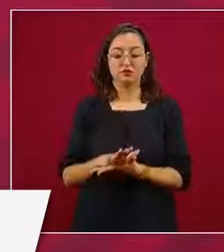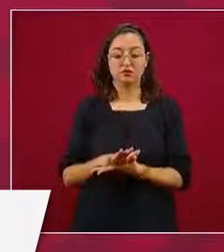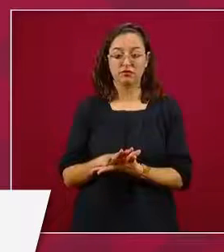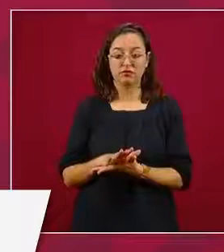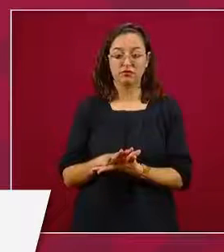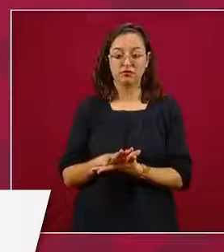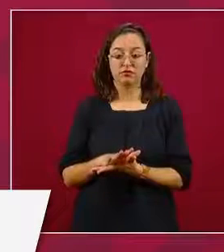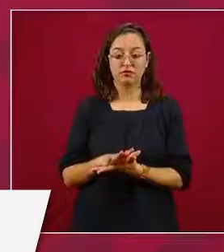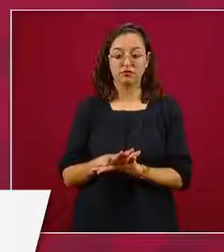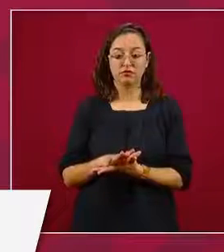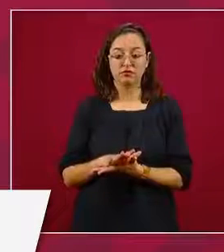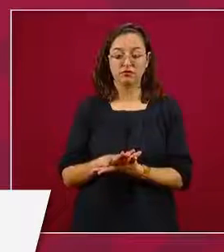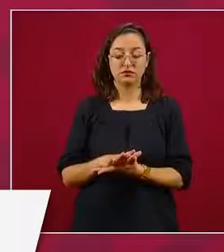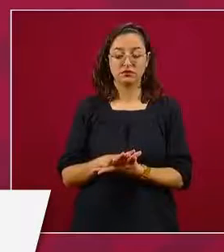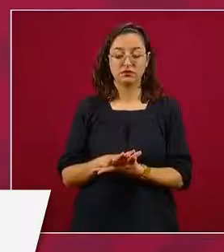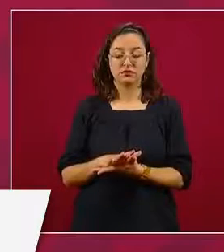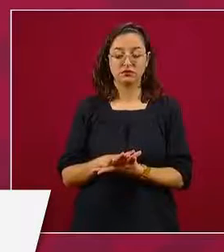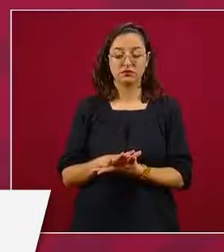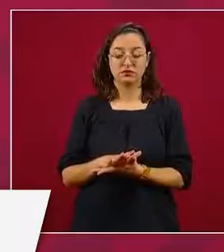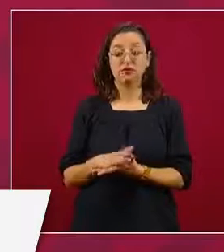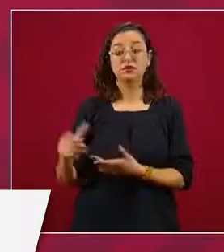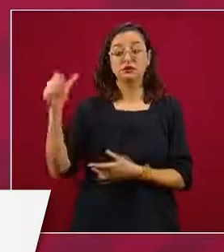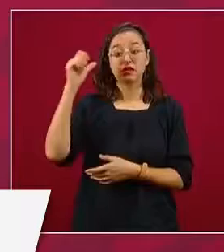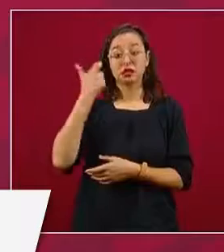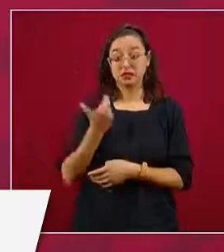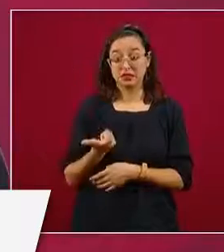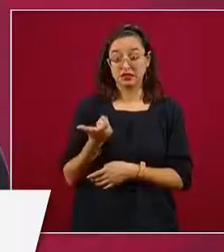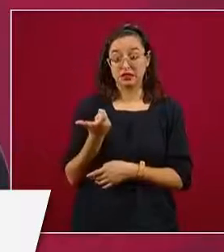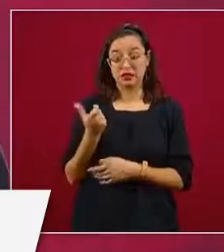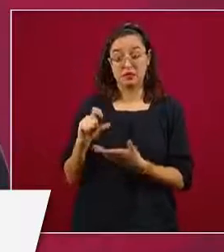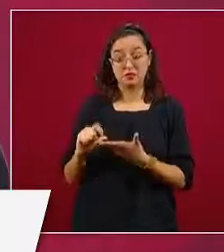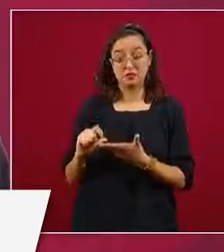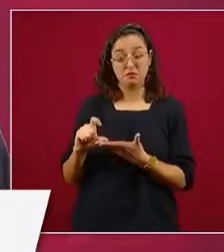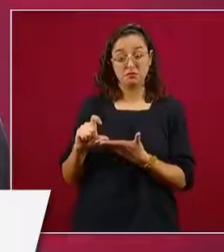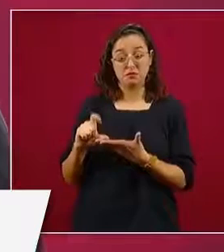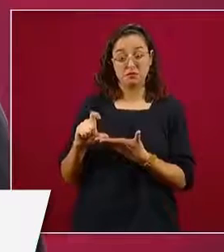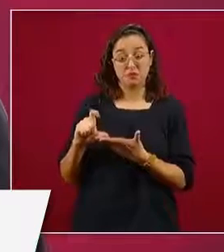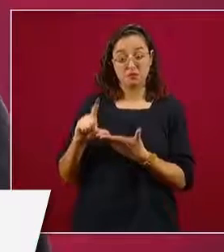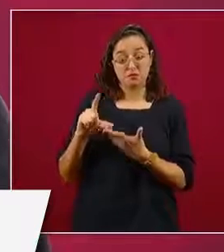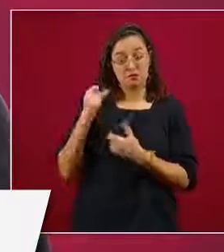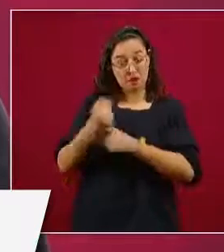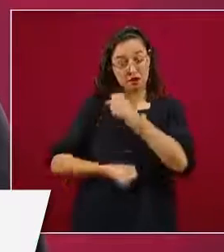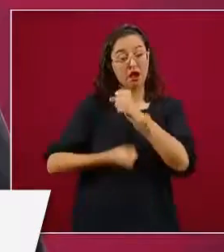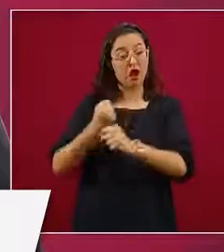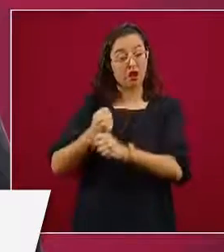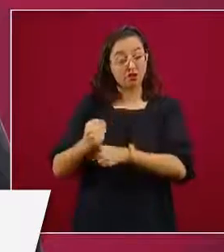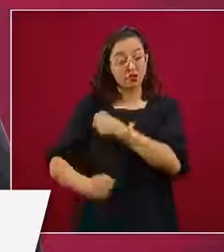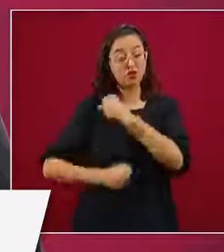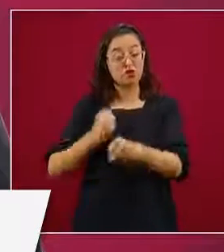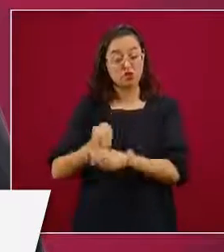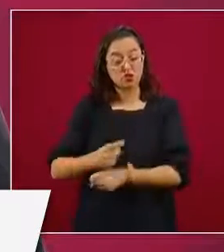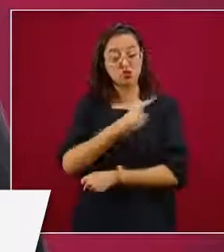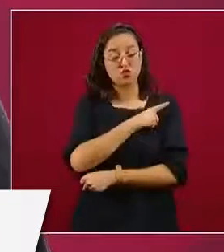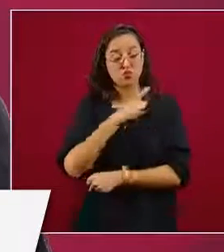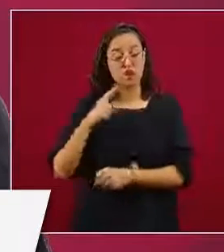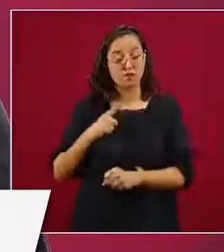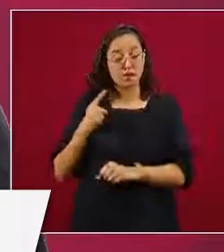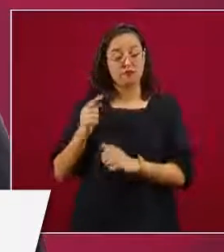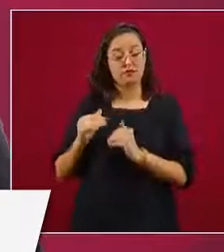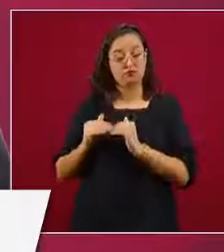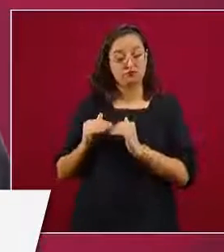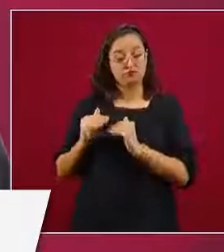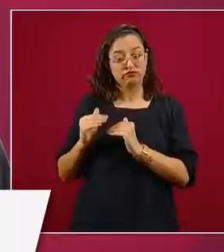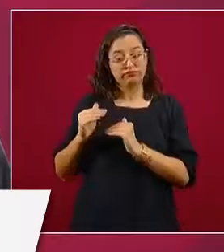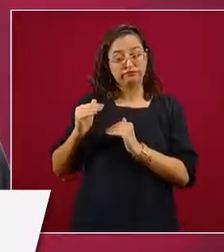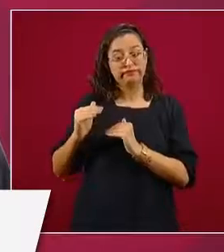aumentar año con año la pensión,